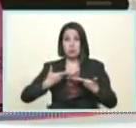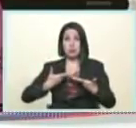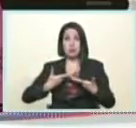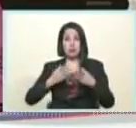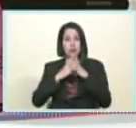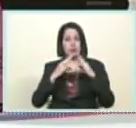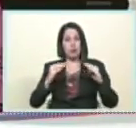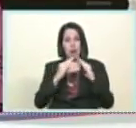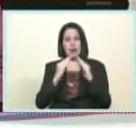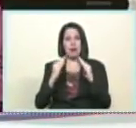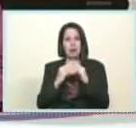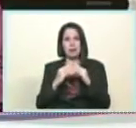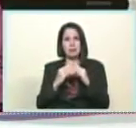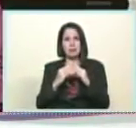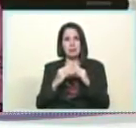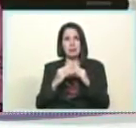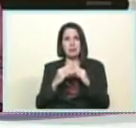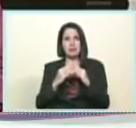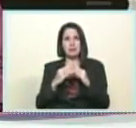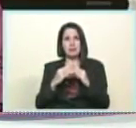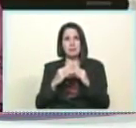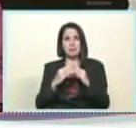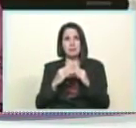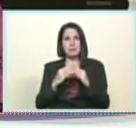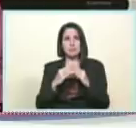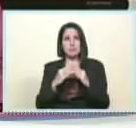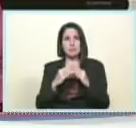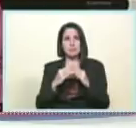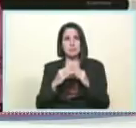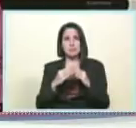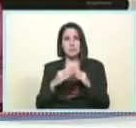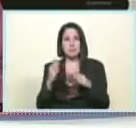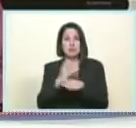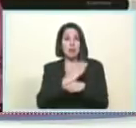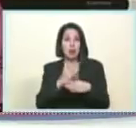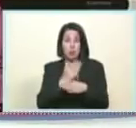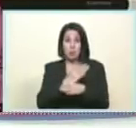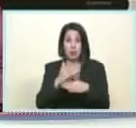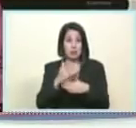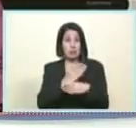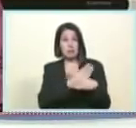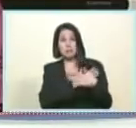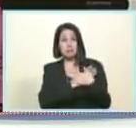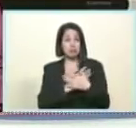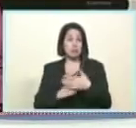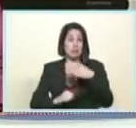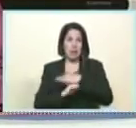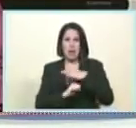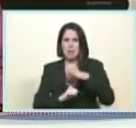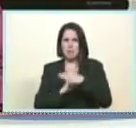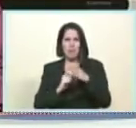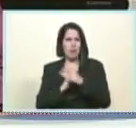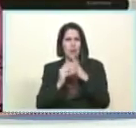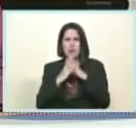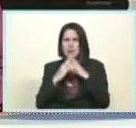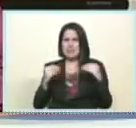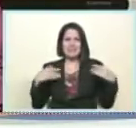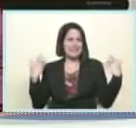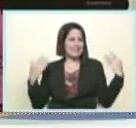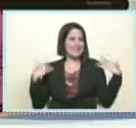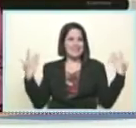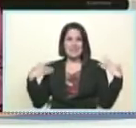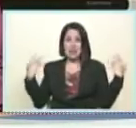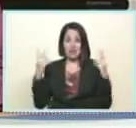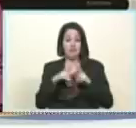fíjense ustedes son las ya casi van a ser las 7 de la noche cuarto para las 7 20 para las 7